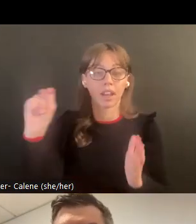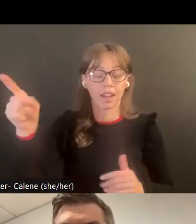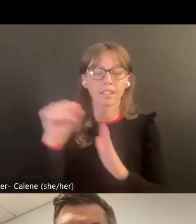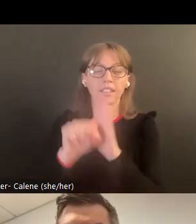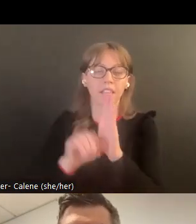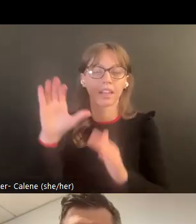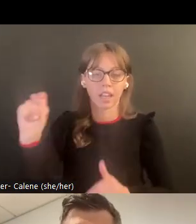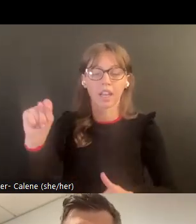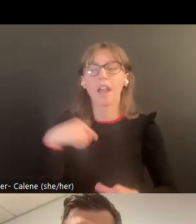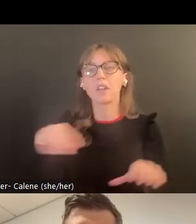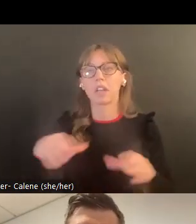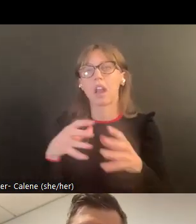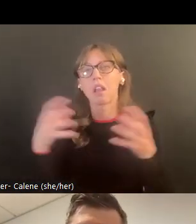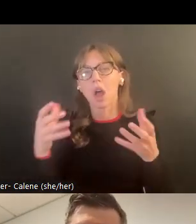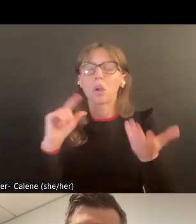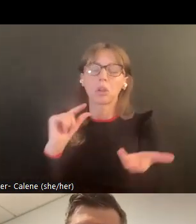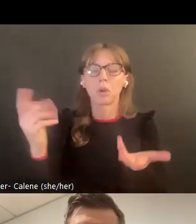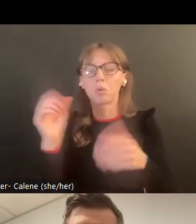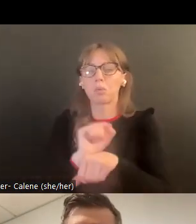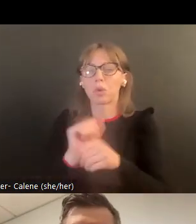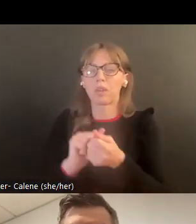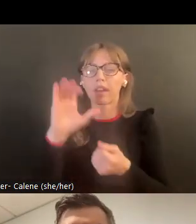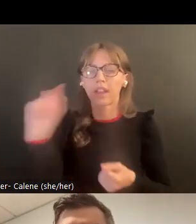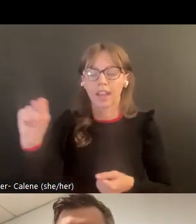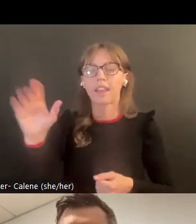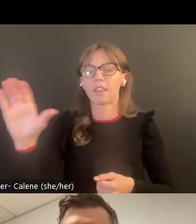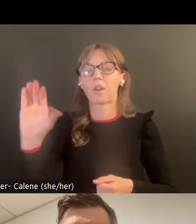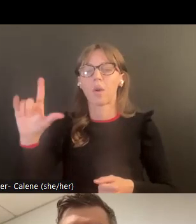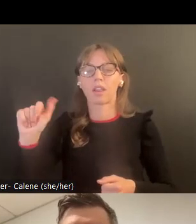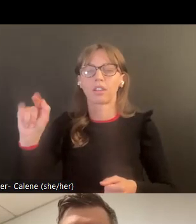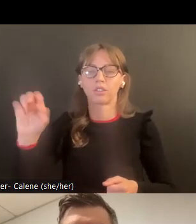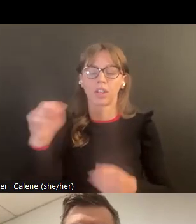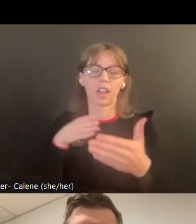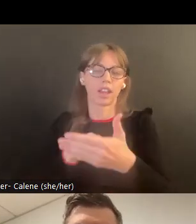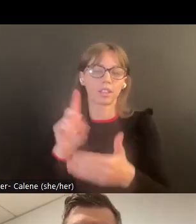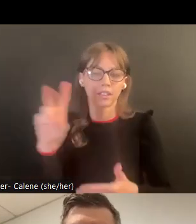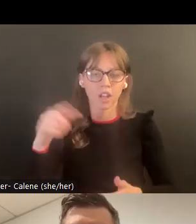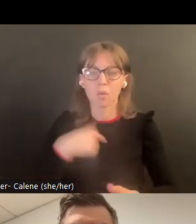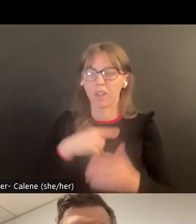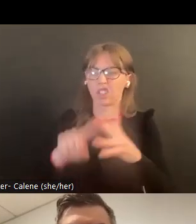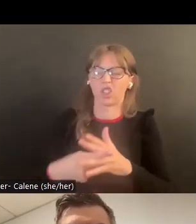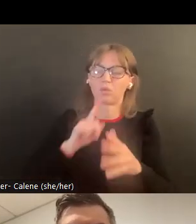se puede hacer un plan de ayuda para esa persona que puede ser de tiempo más extendido.